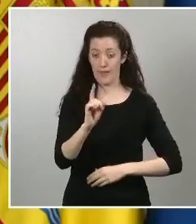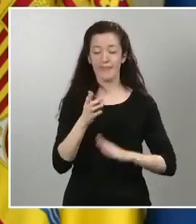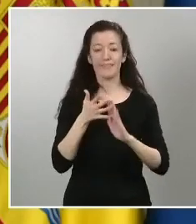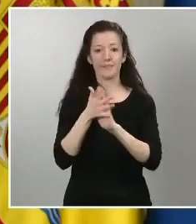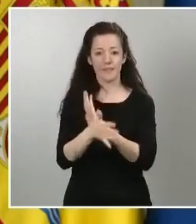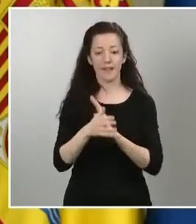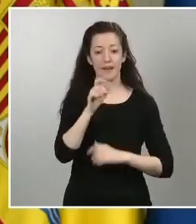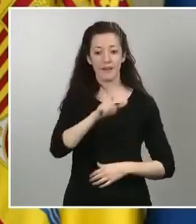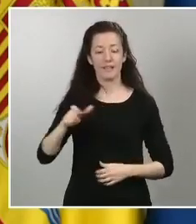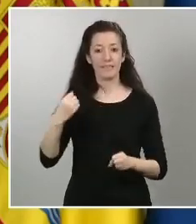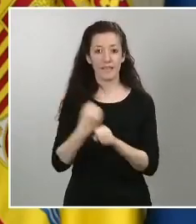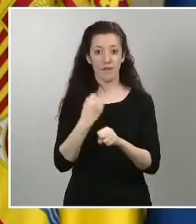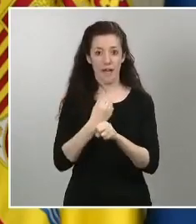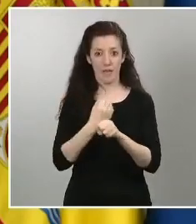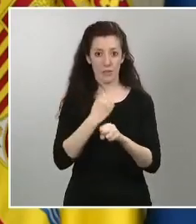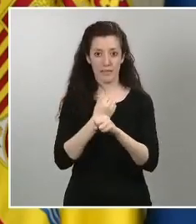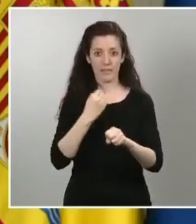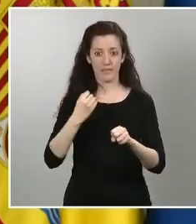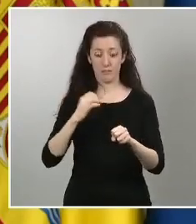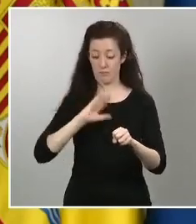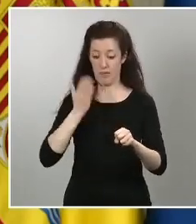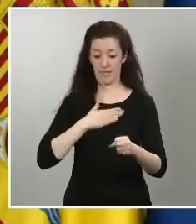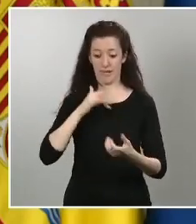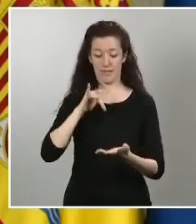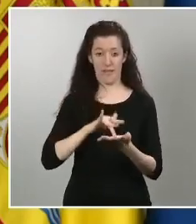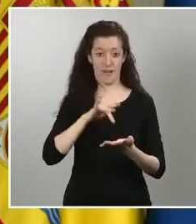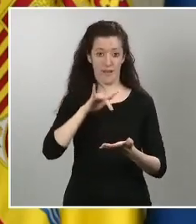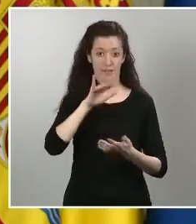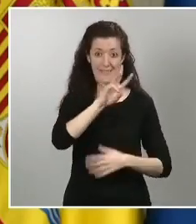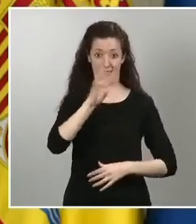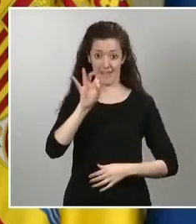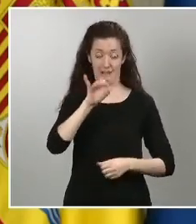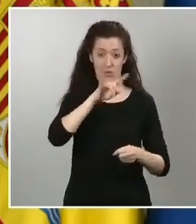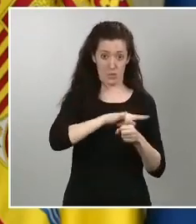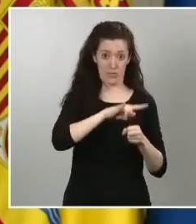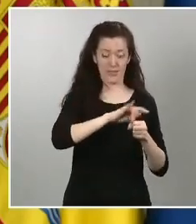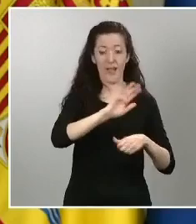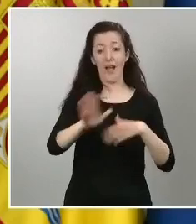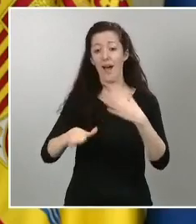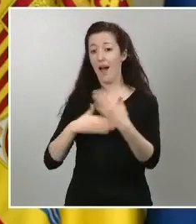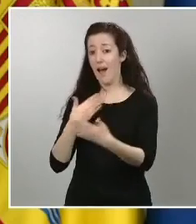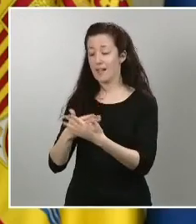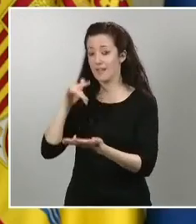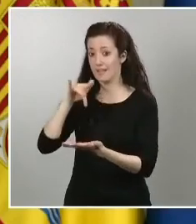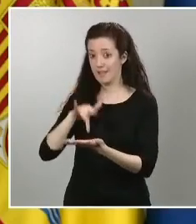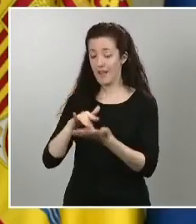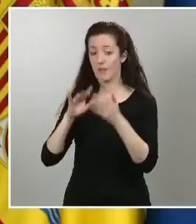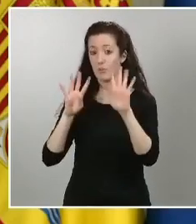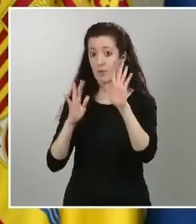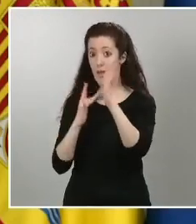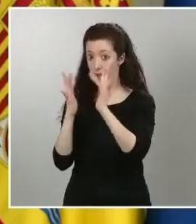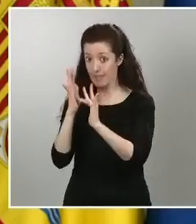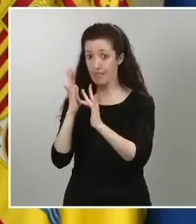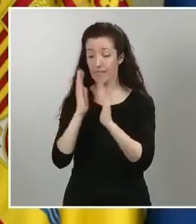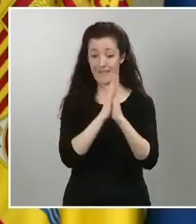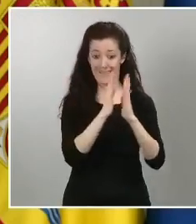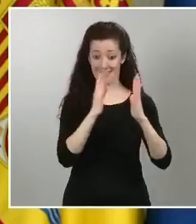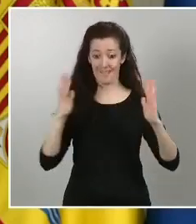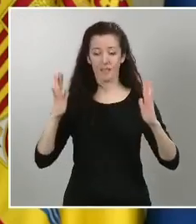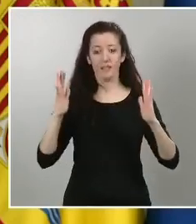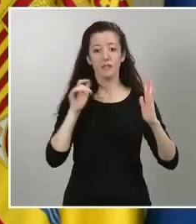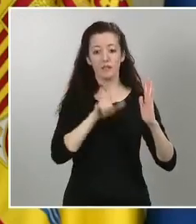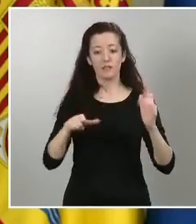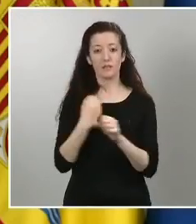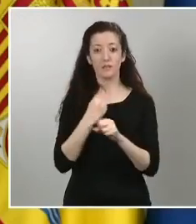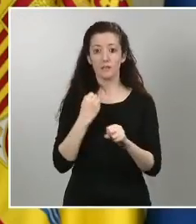lunes día 30 hasta el día 9 de abril no podemos ir a trabajar y lo que se va a aplicar es un